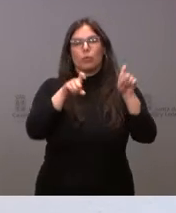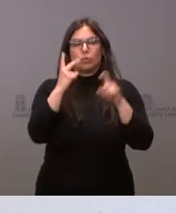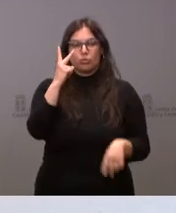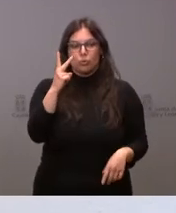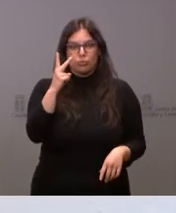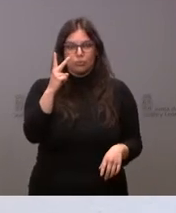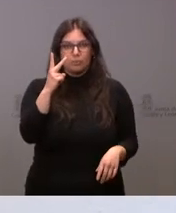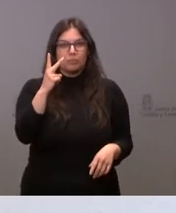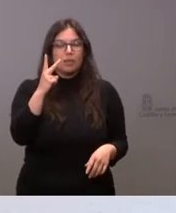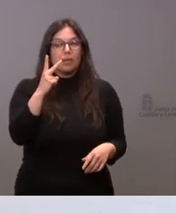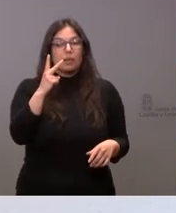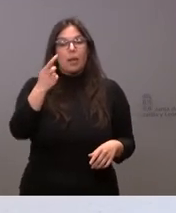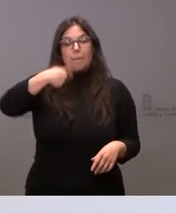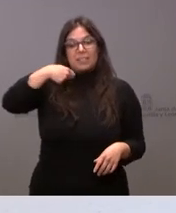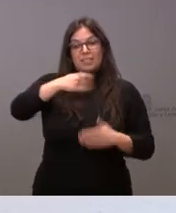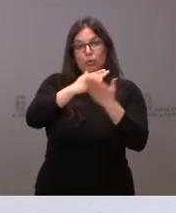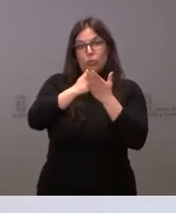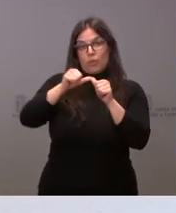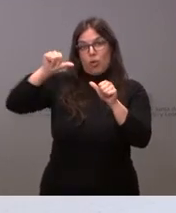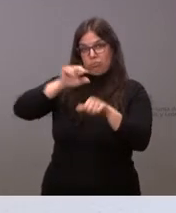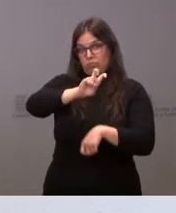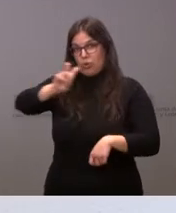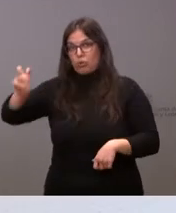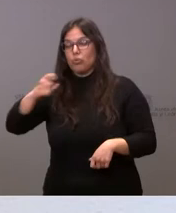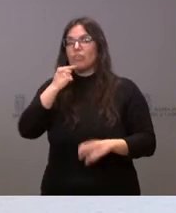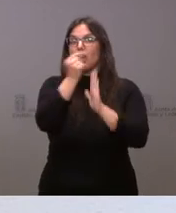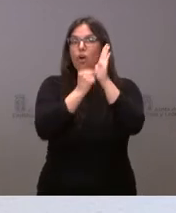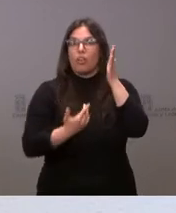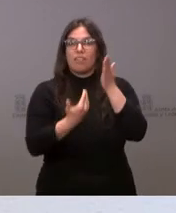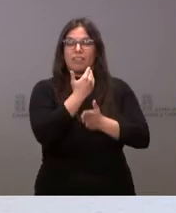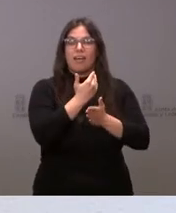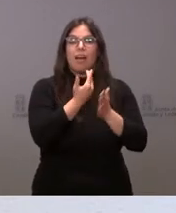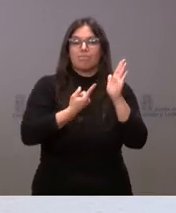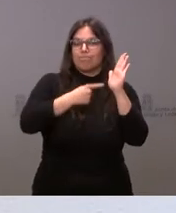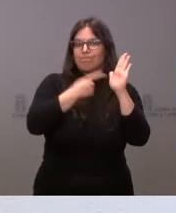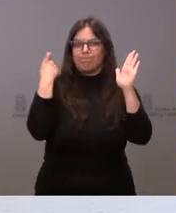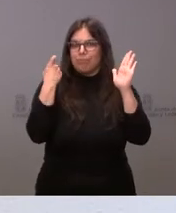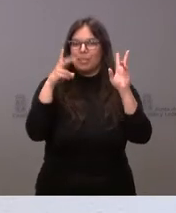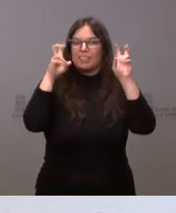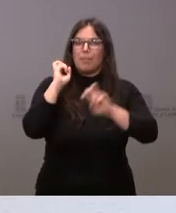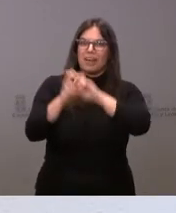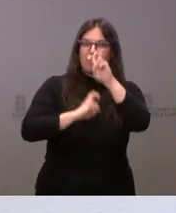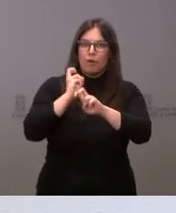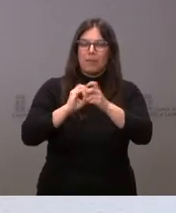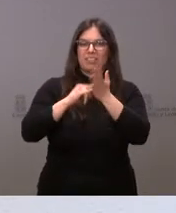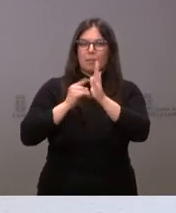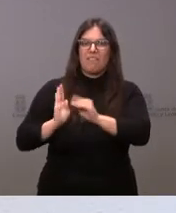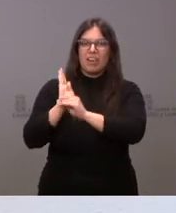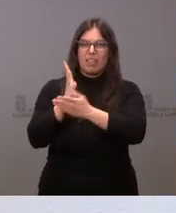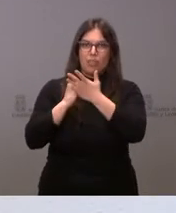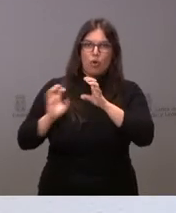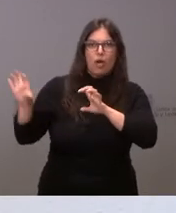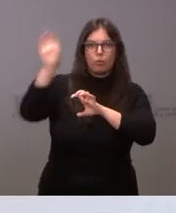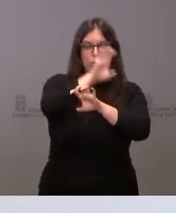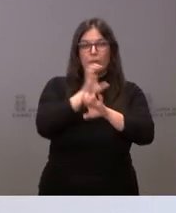Varios presidentes autonómicos se han quejado de que no figuran en el orden del día el tema de la reforma del sistema de financiación. ¿Cuál es la